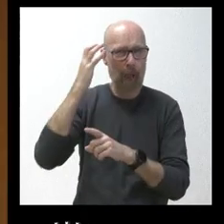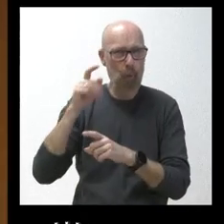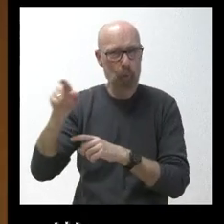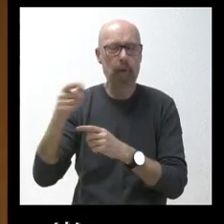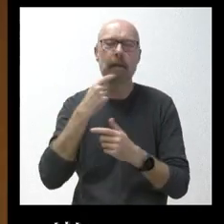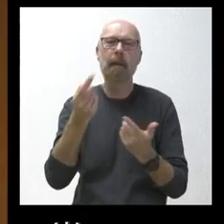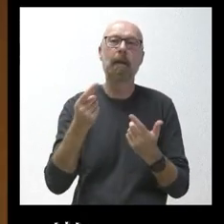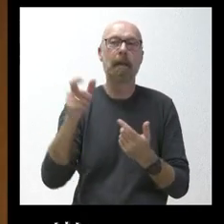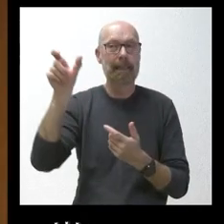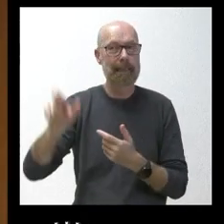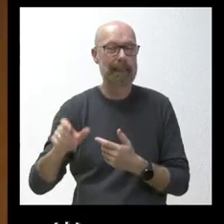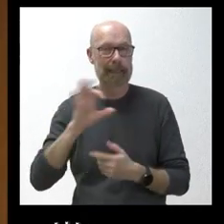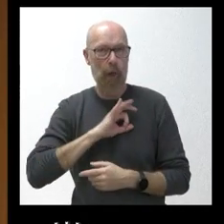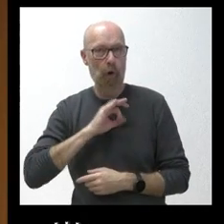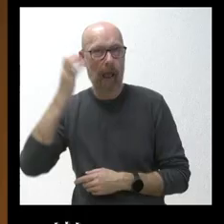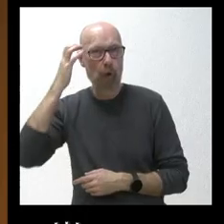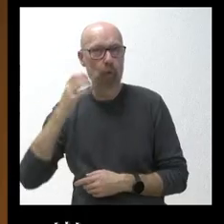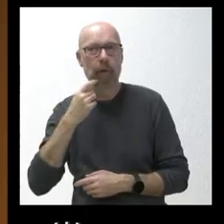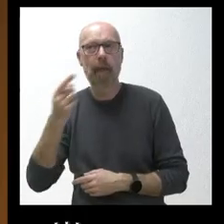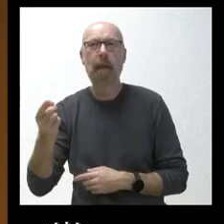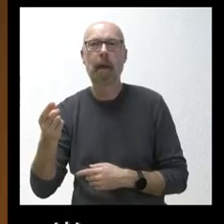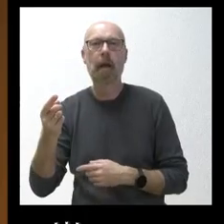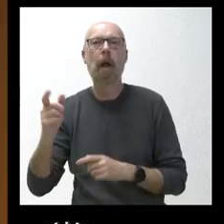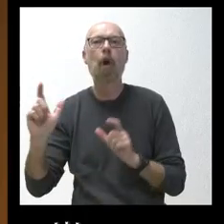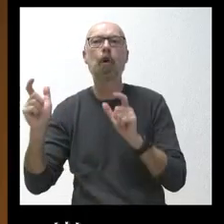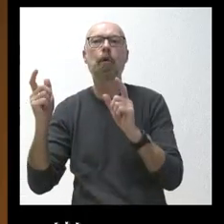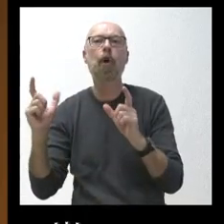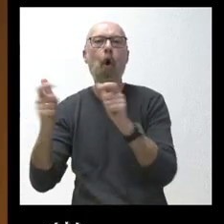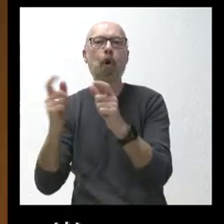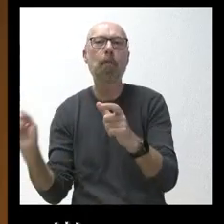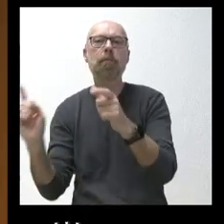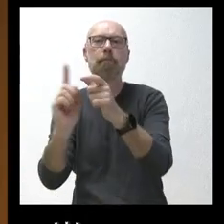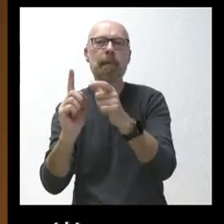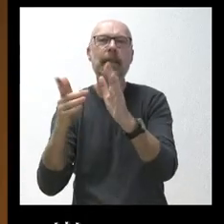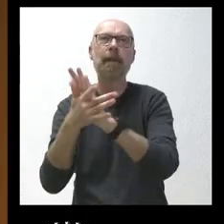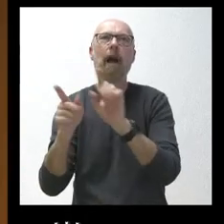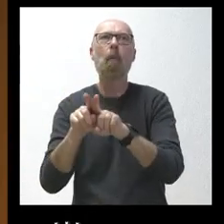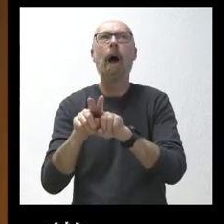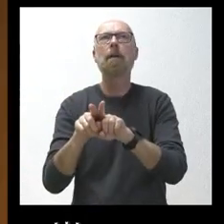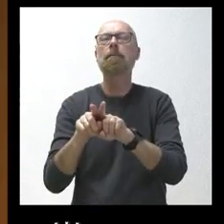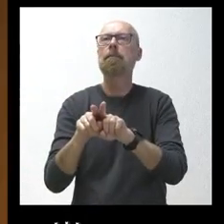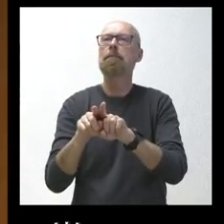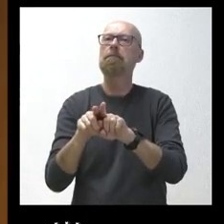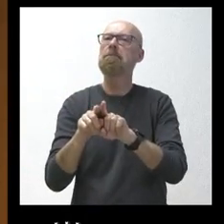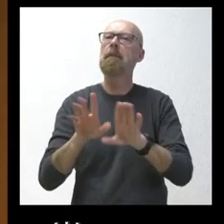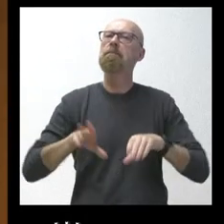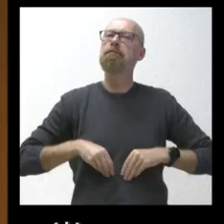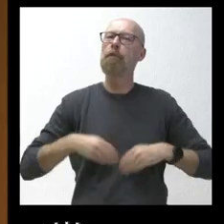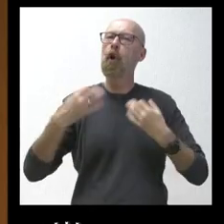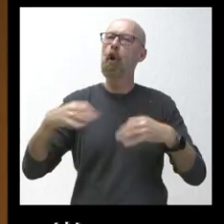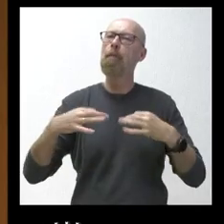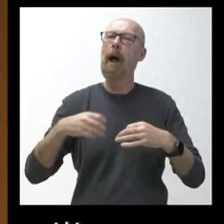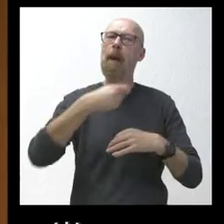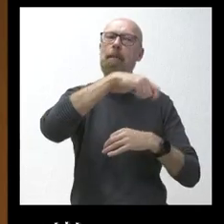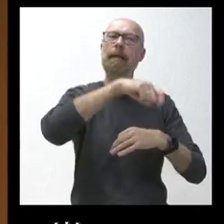planteado la señora Ayuso es que ir a esa reunión es normalizar lo que hace el presidente del Gobierno y que